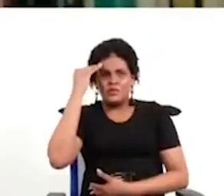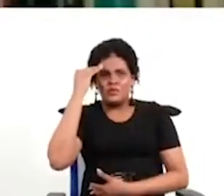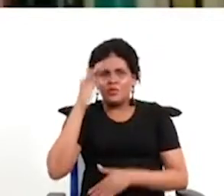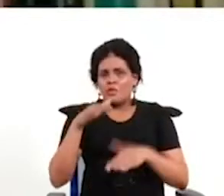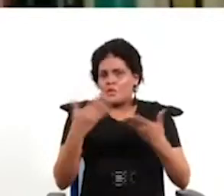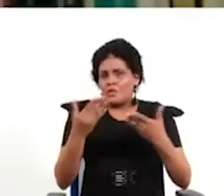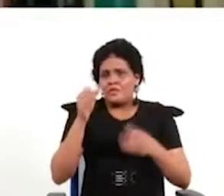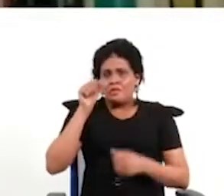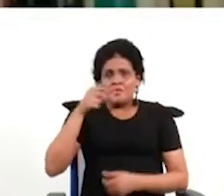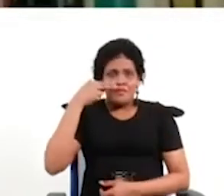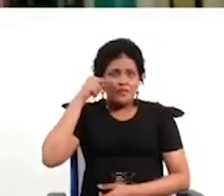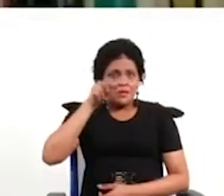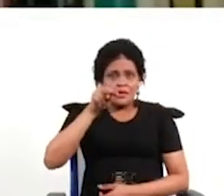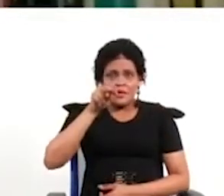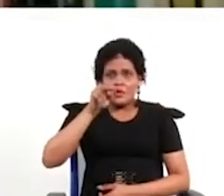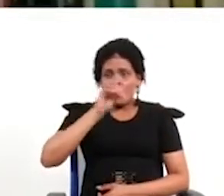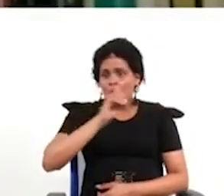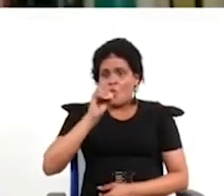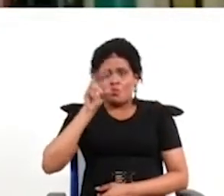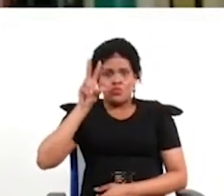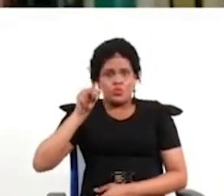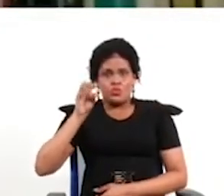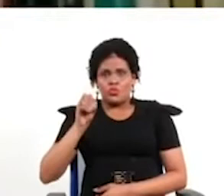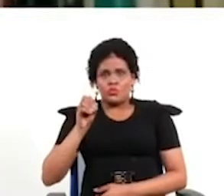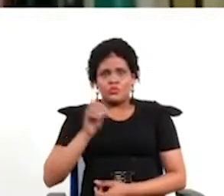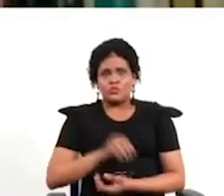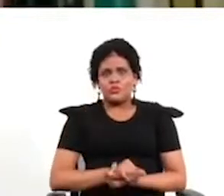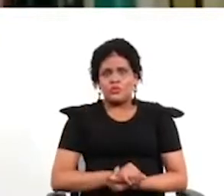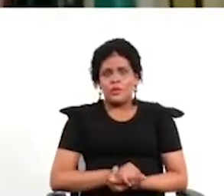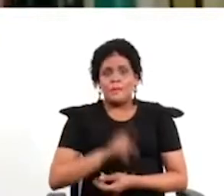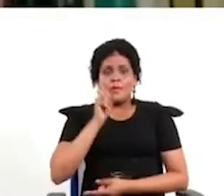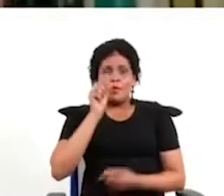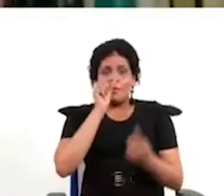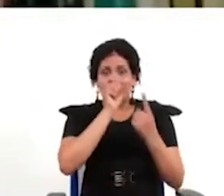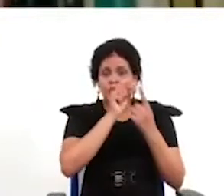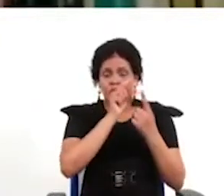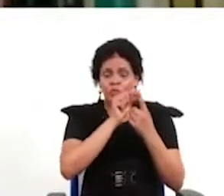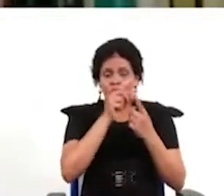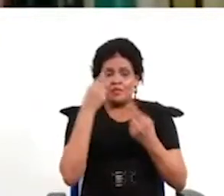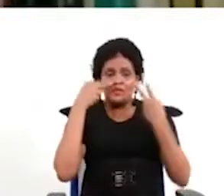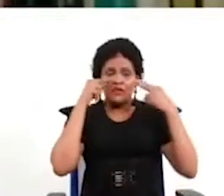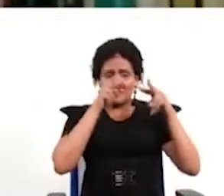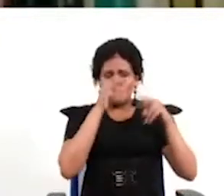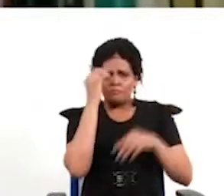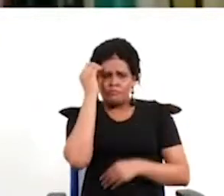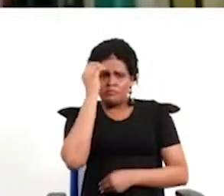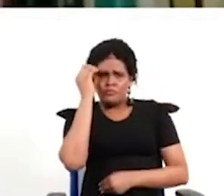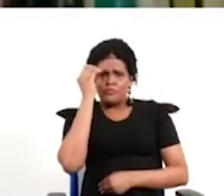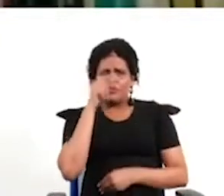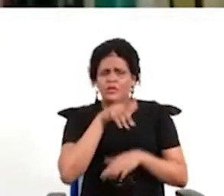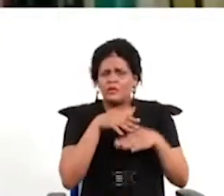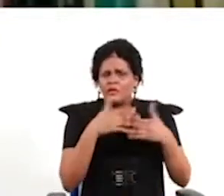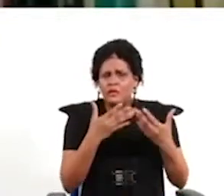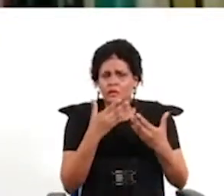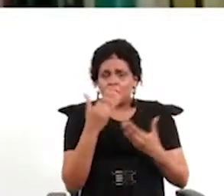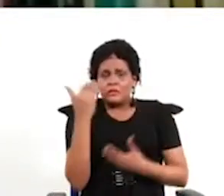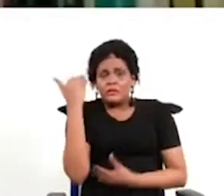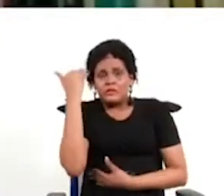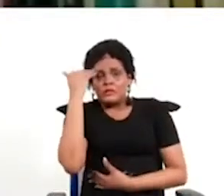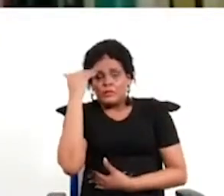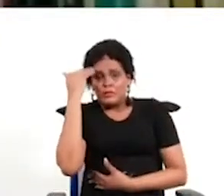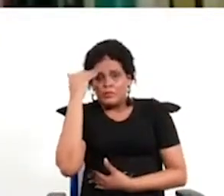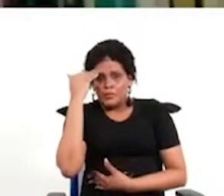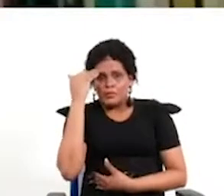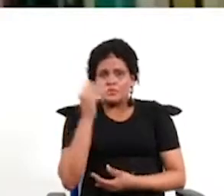haber o no proceso constituyente. Entonces, el primer punto que hay que tener en cuenta es que tiene que haber honestidad. Cuando se